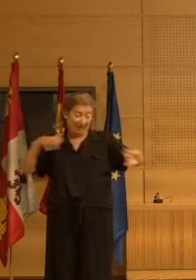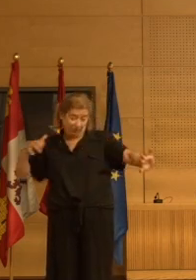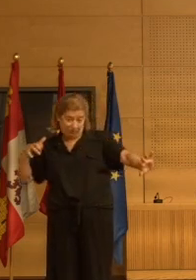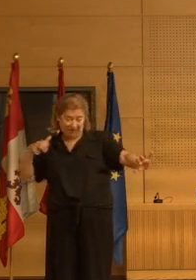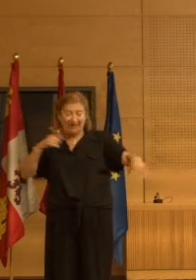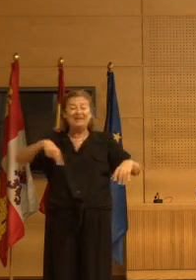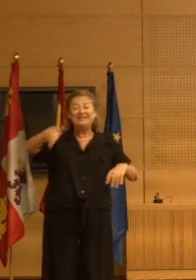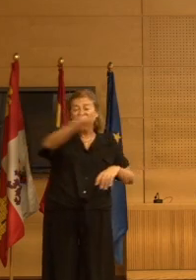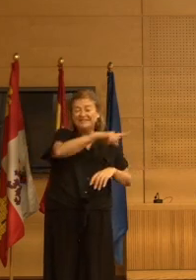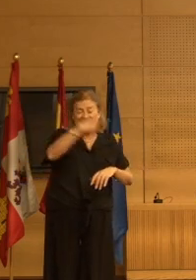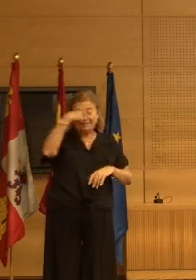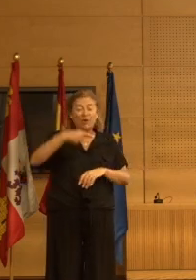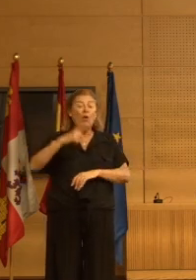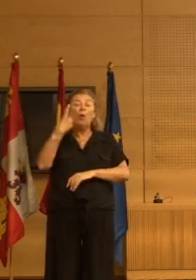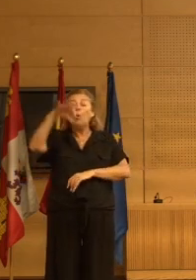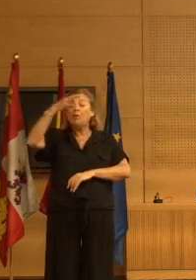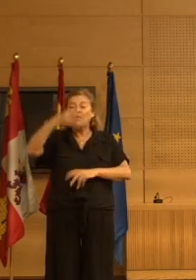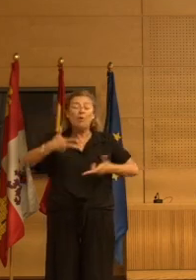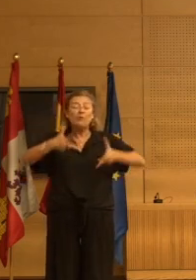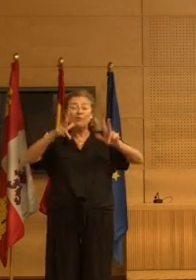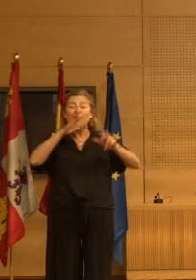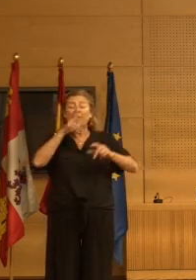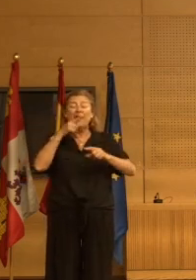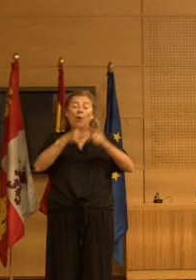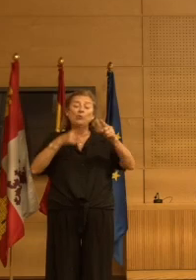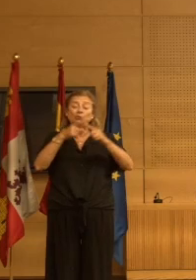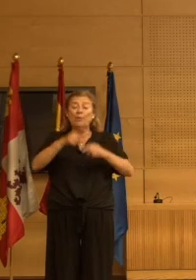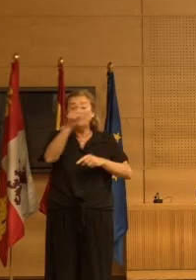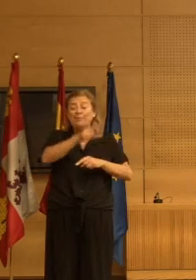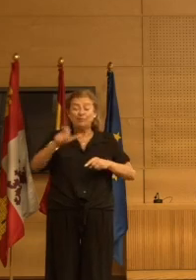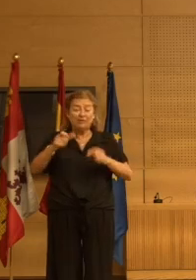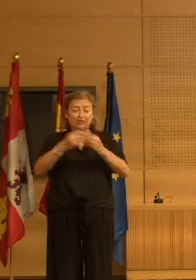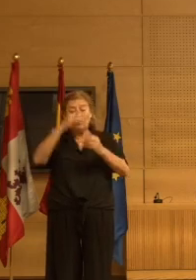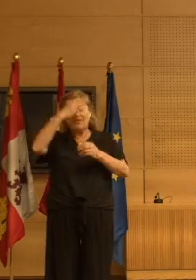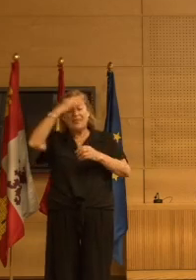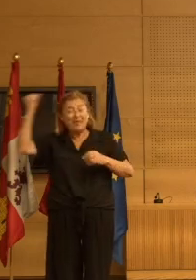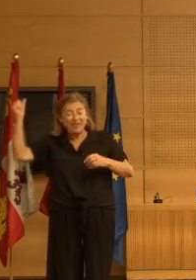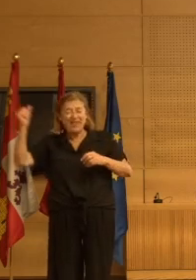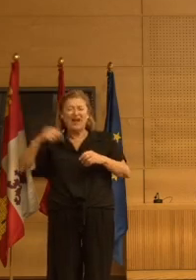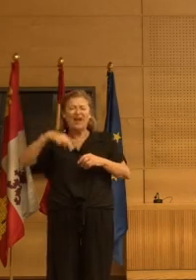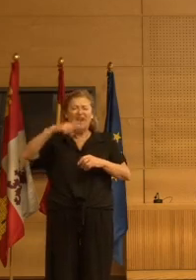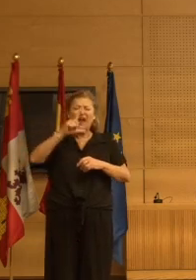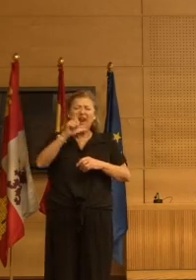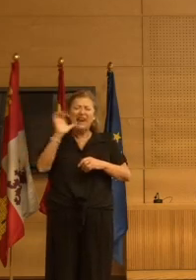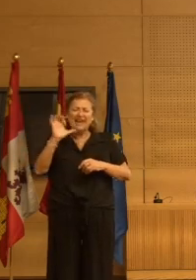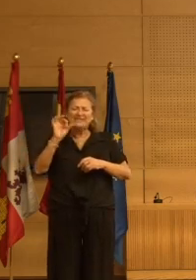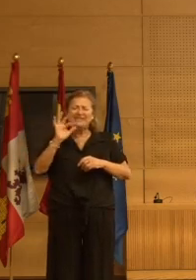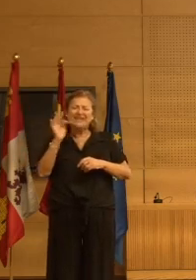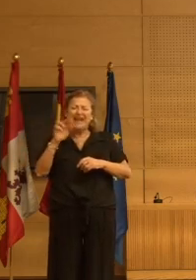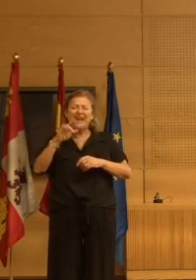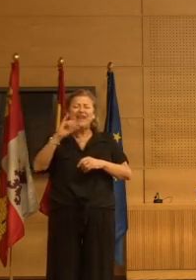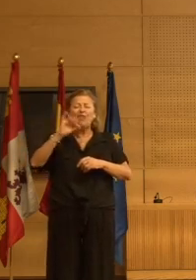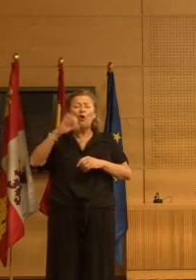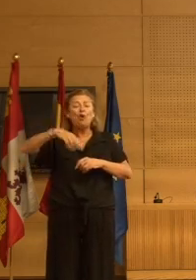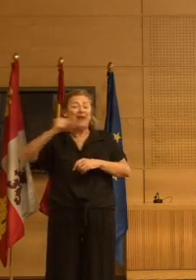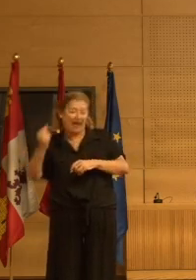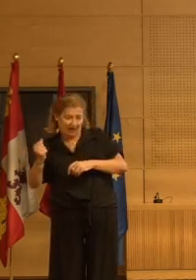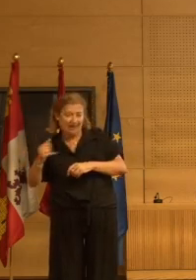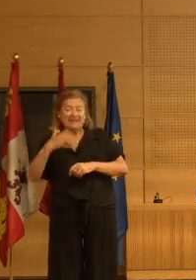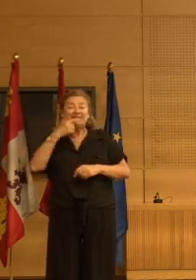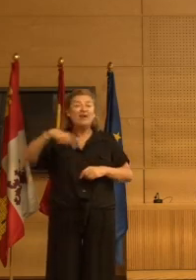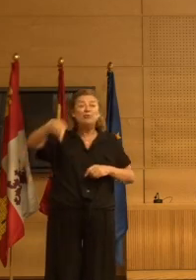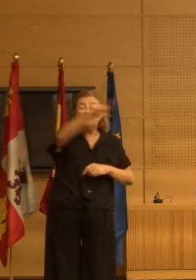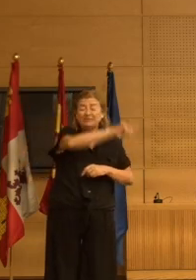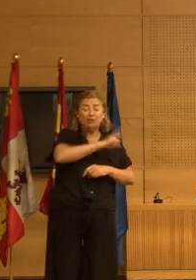puesto que saben que el único que está autorizado para su uso en personas con demencia es la risperidona. Pues bien, fíjense, no sé si no están familiarizados con esto que llaman